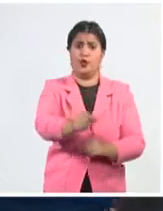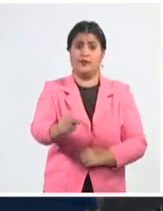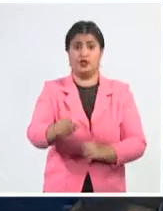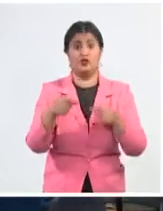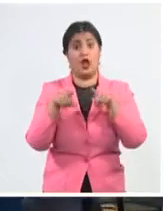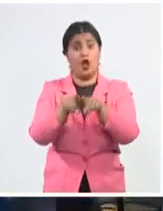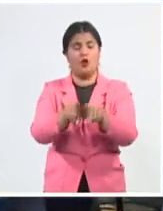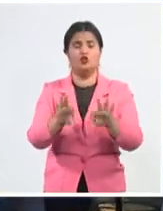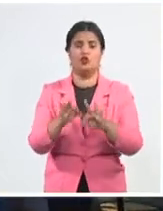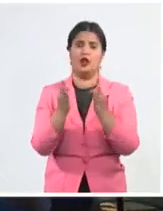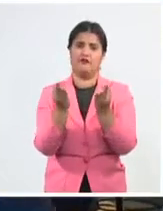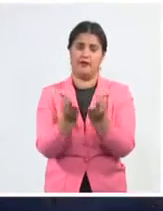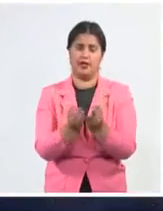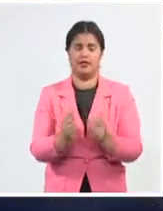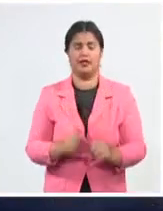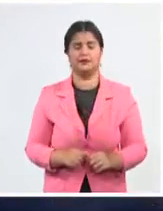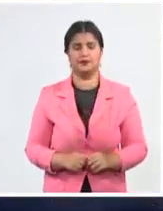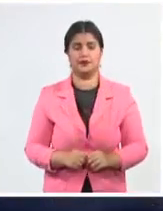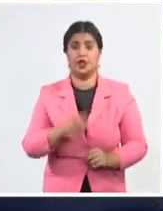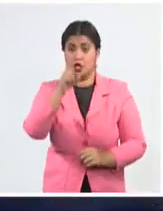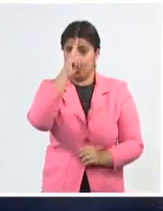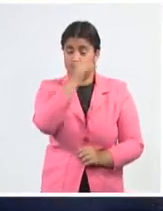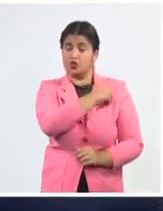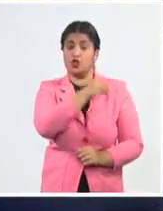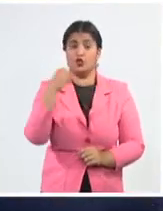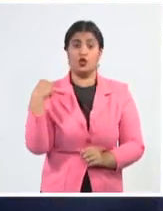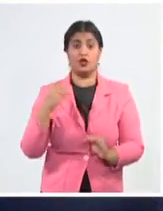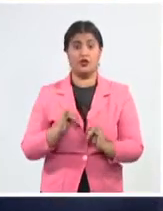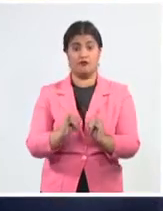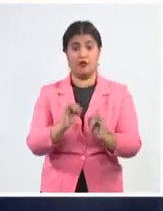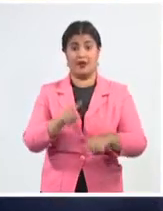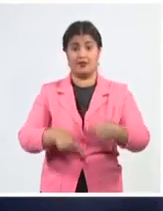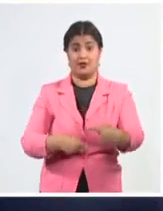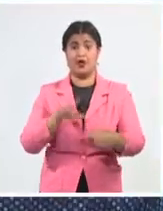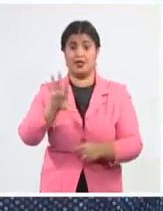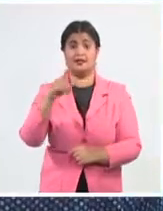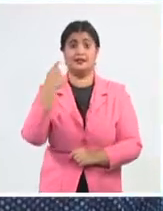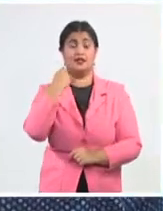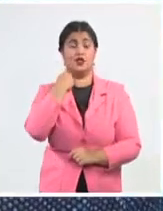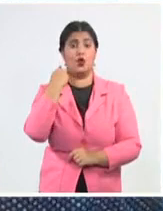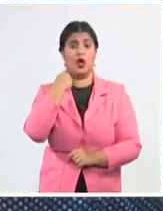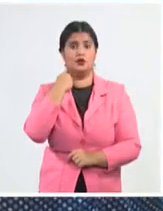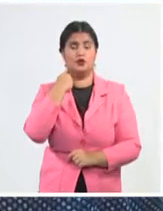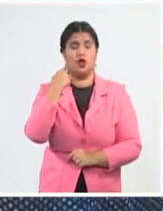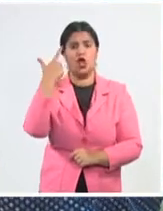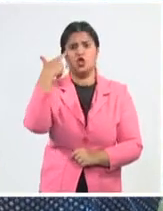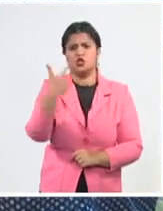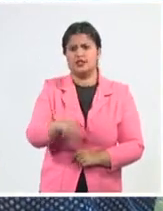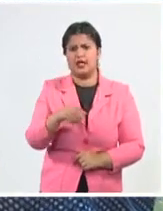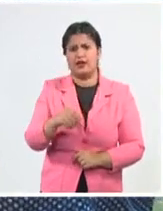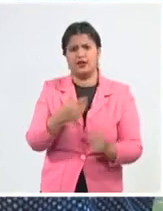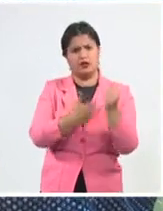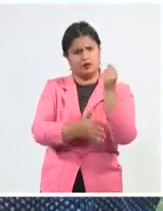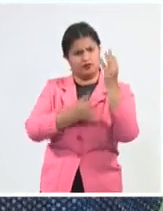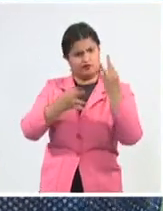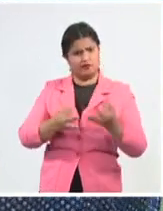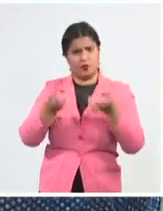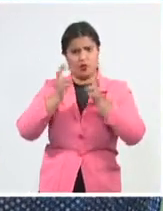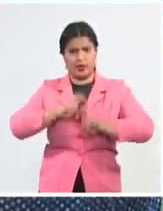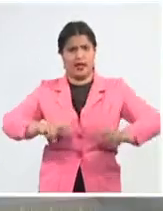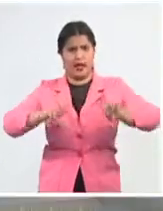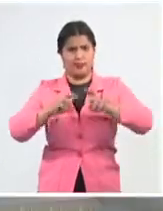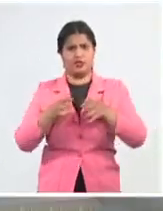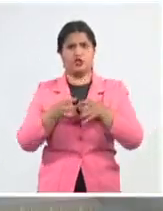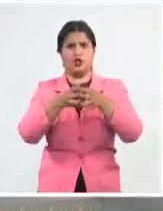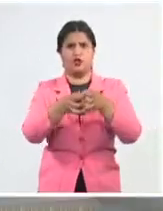Neurociencias de Cuba señaló que después de cinco años seguimos sin tener resultados concluyentes y aceptables sobre estos